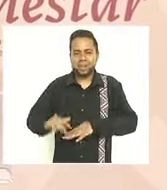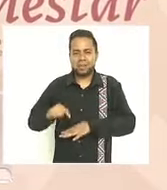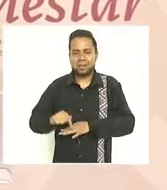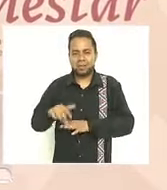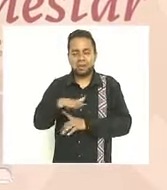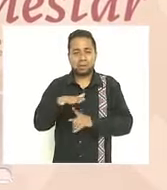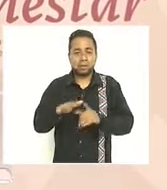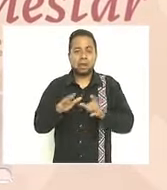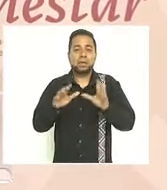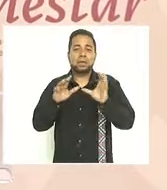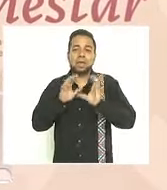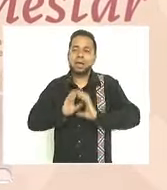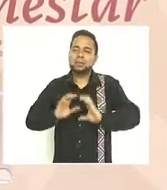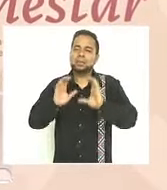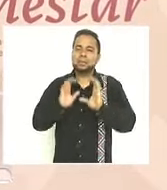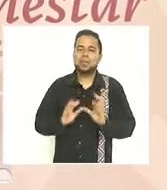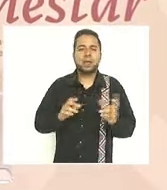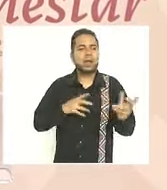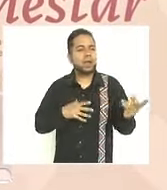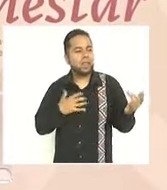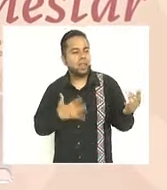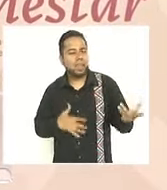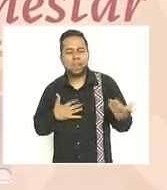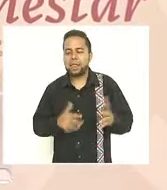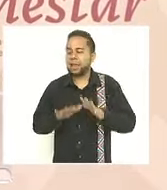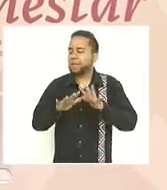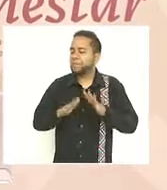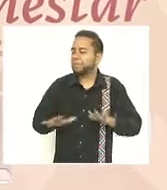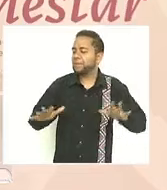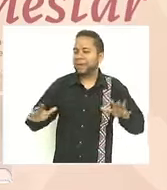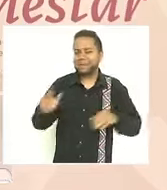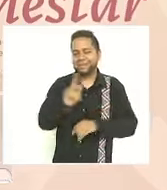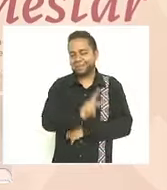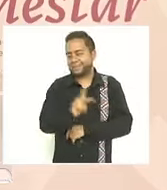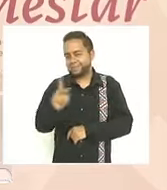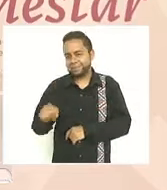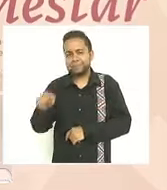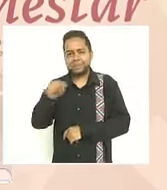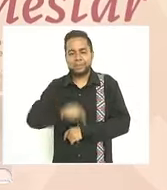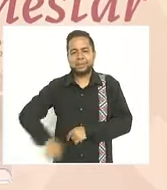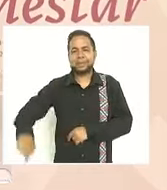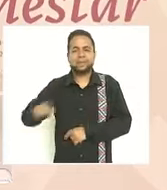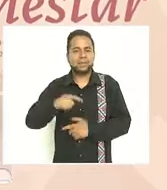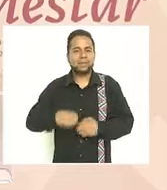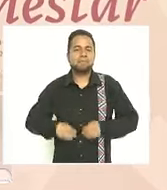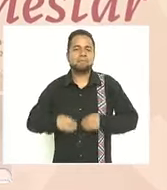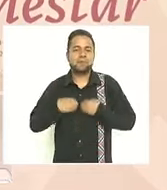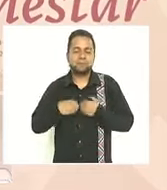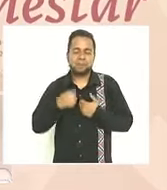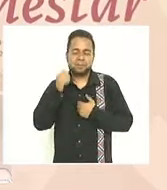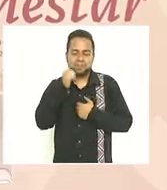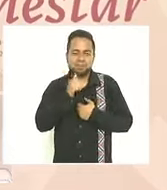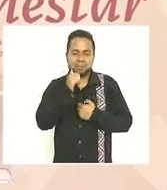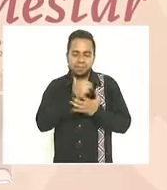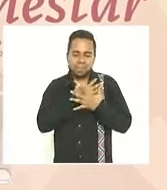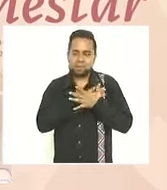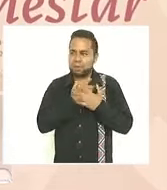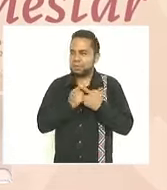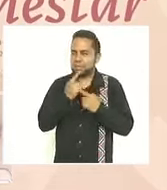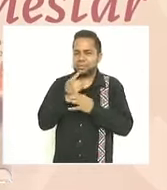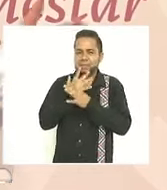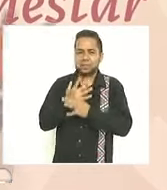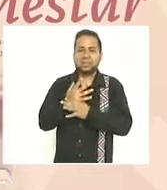canción y caricia borrascosa como el mar donde vivir sin amar la vida se desperdicia Eso lo dijo